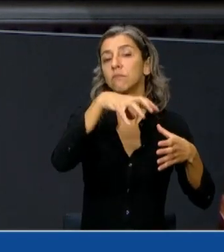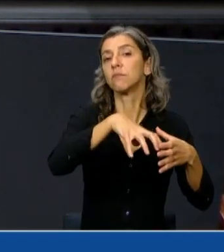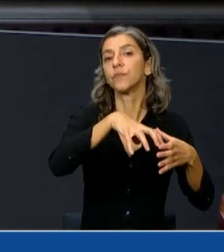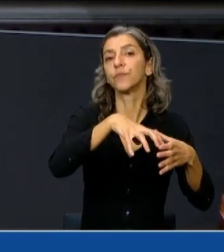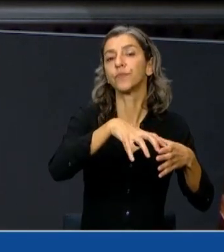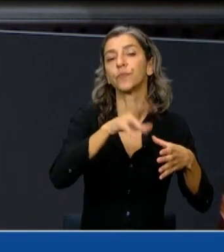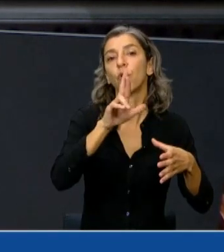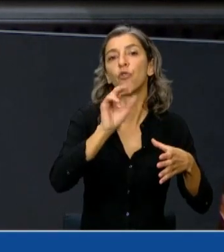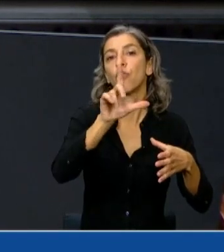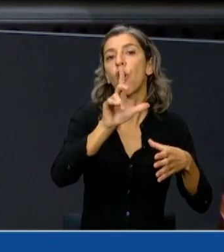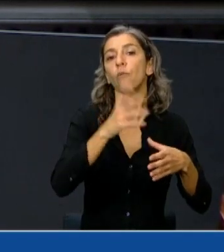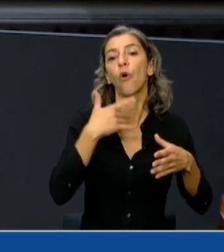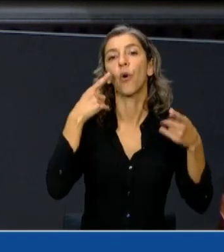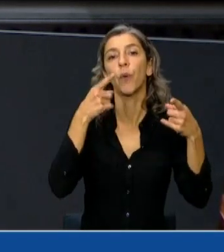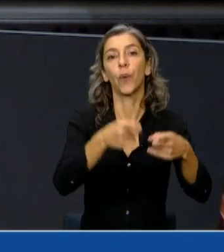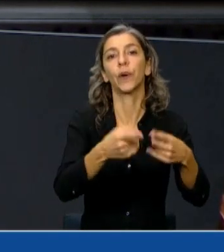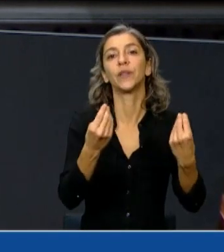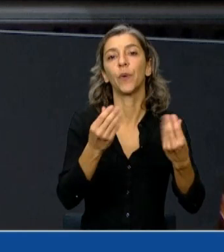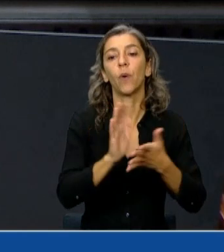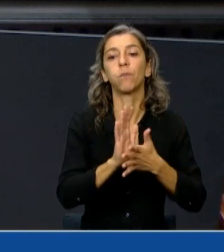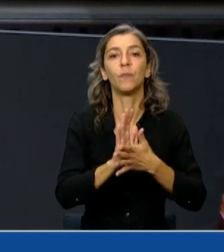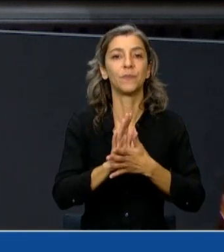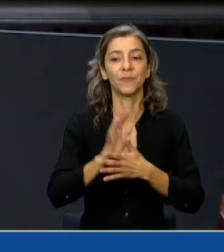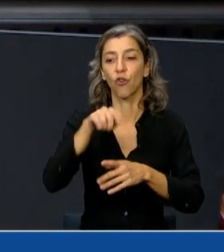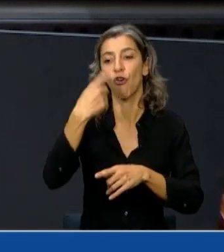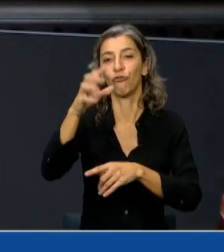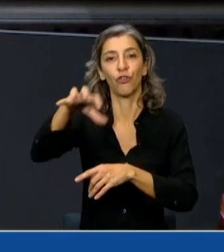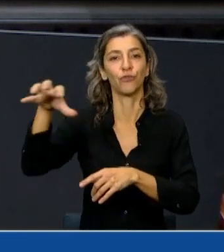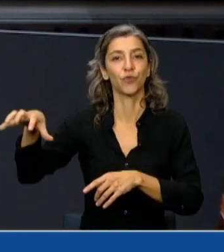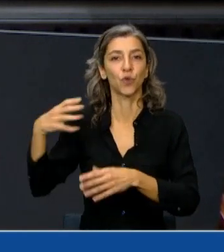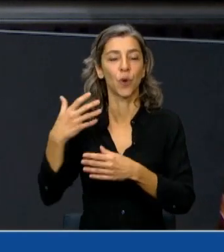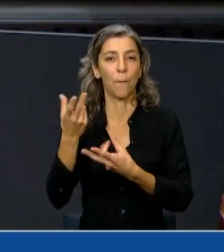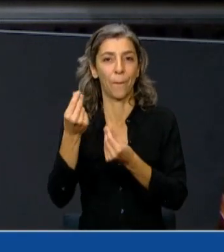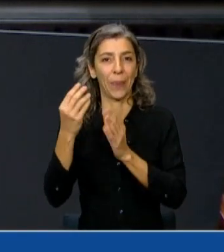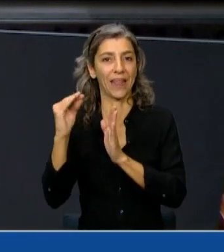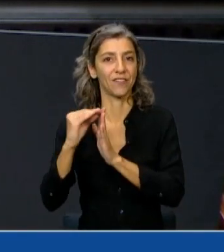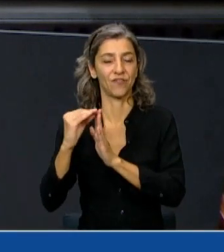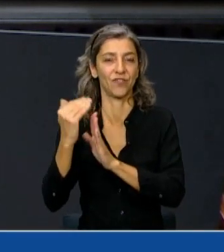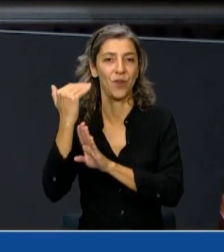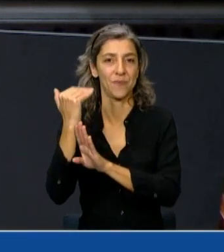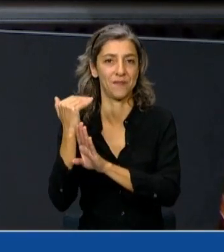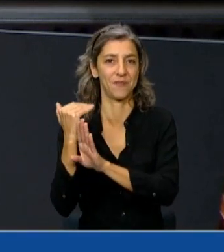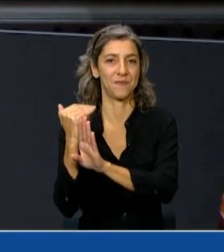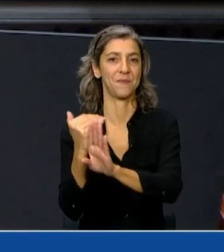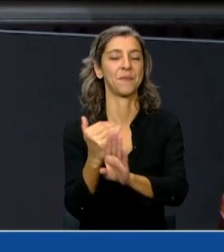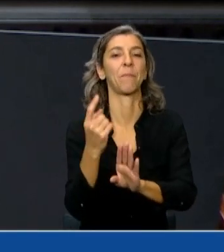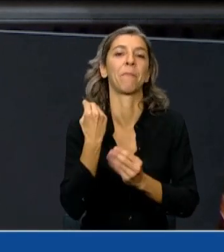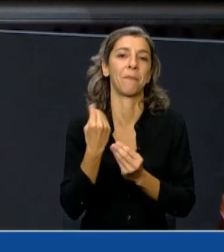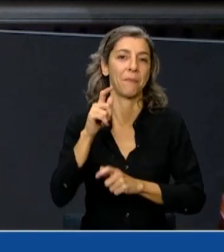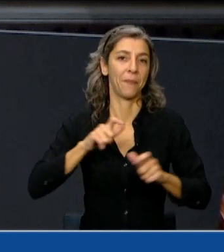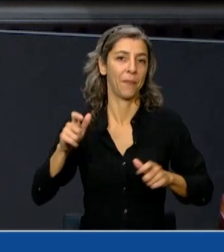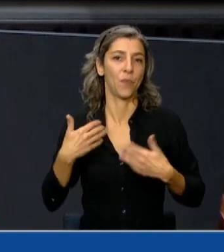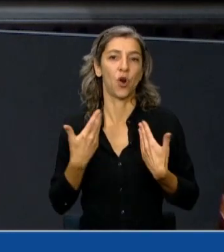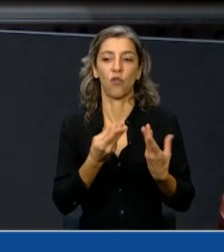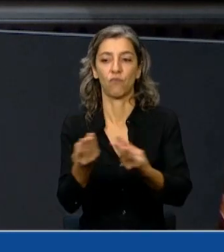de la venta al público de productos frescos y poder defender el poder de consumo de las personas. No sabemos,